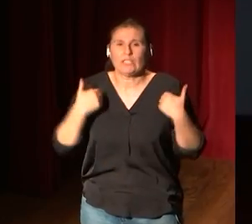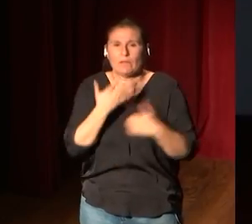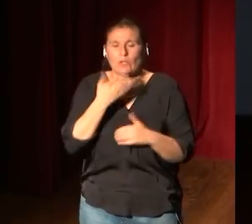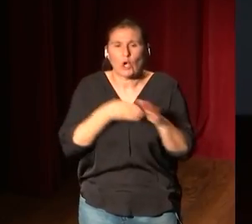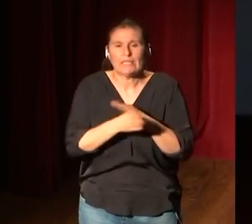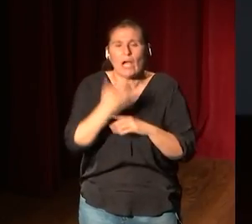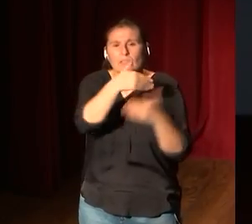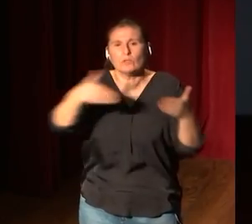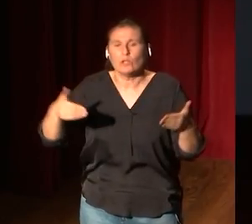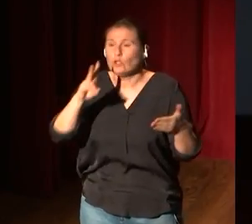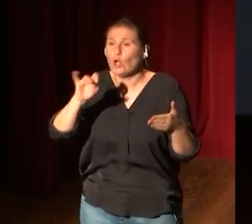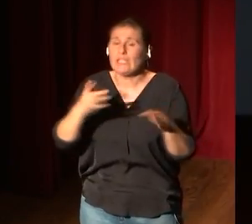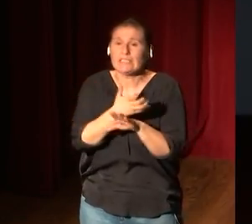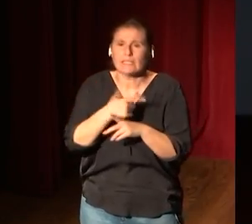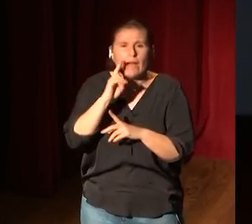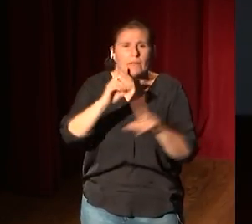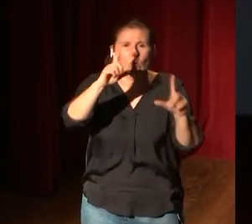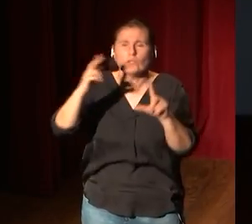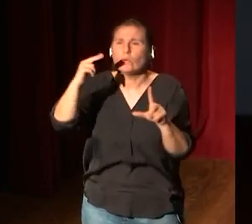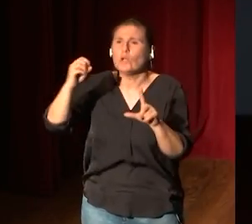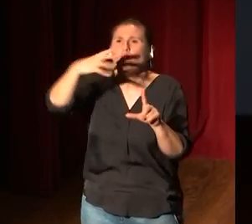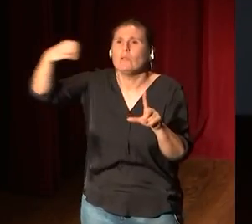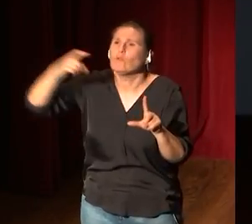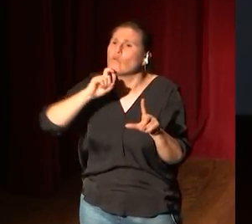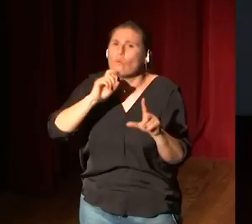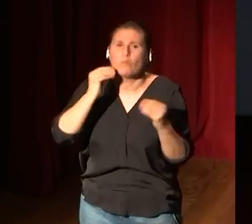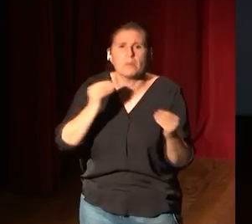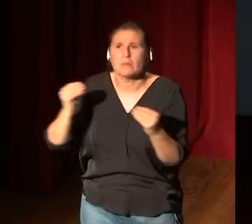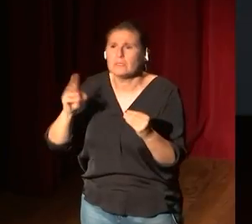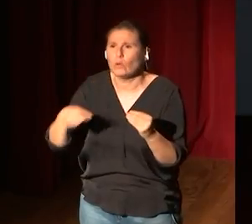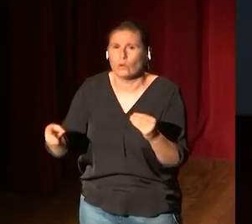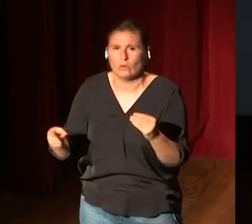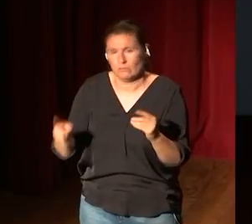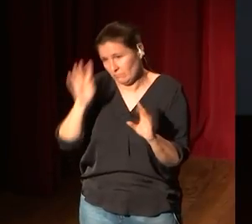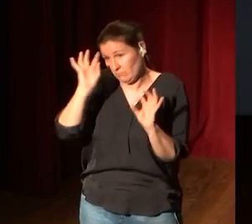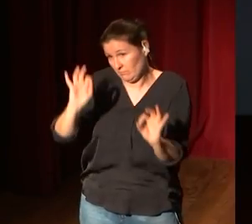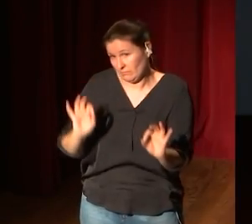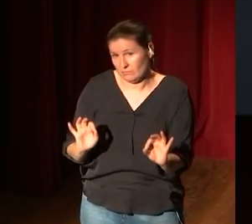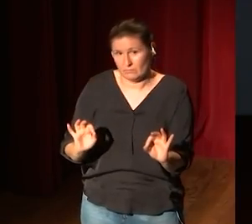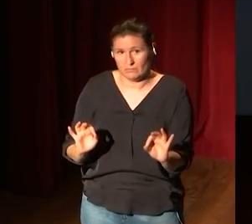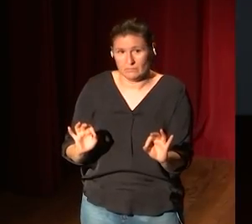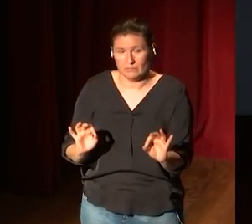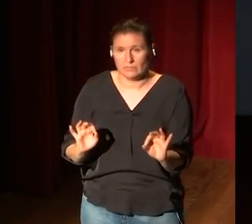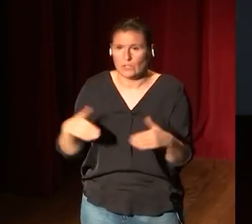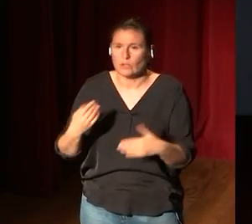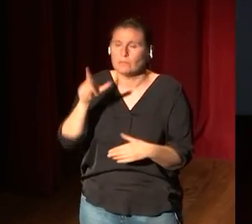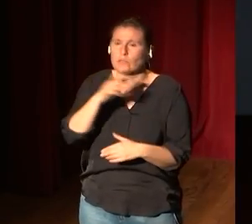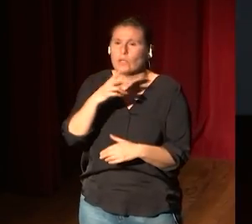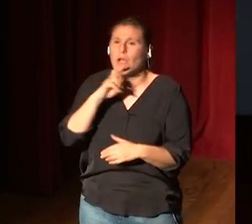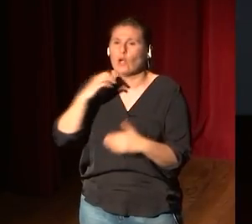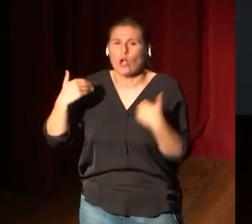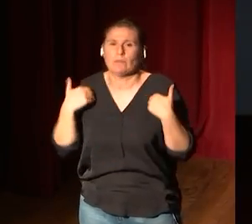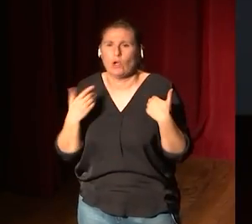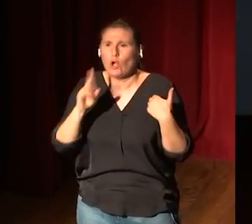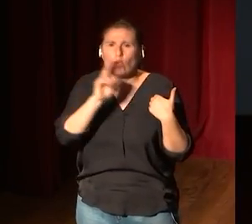dos días antes es mirar como están iluminados los cuadros faltaría más porque un conservador no